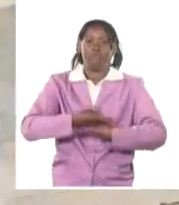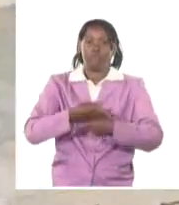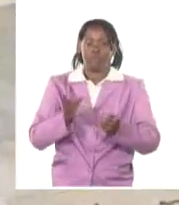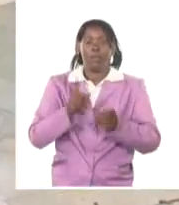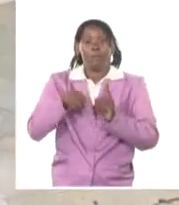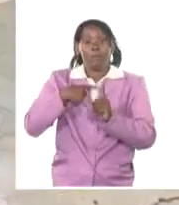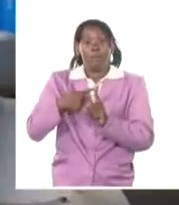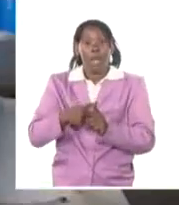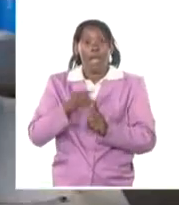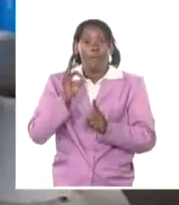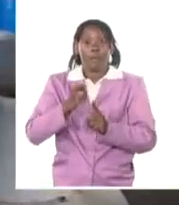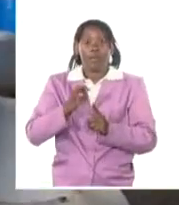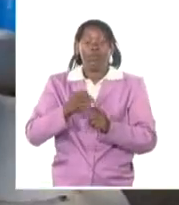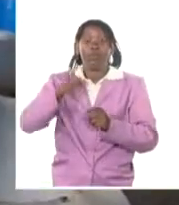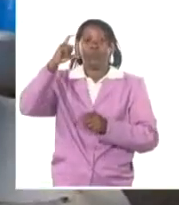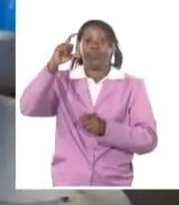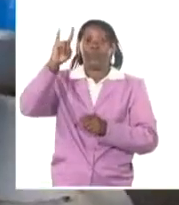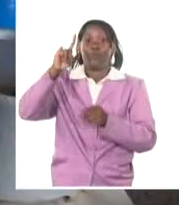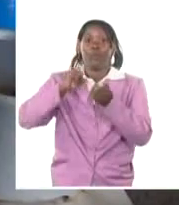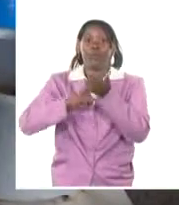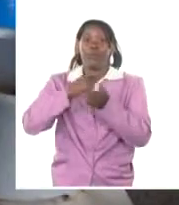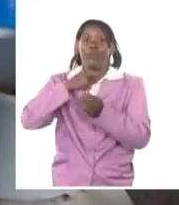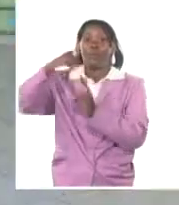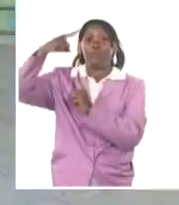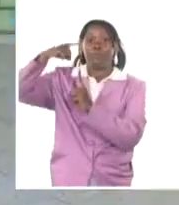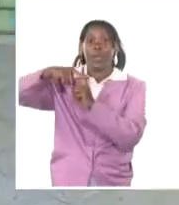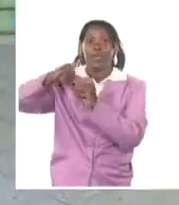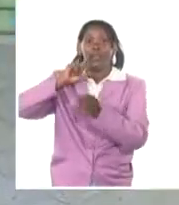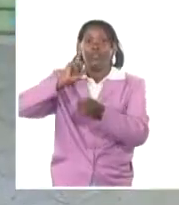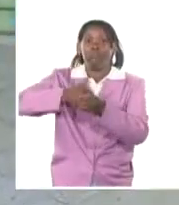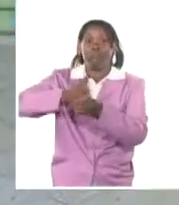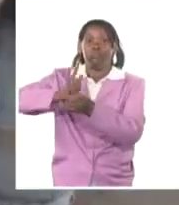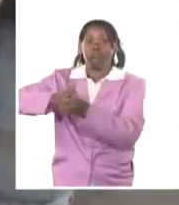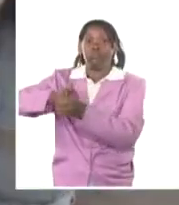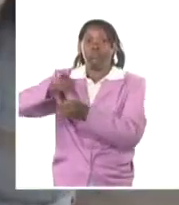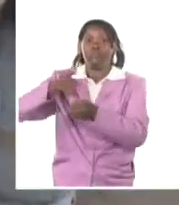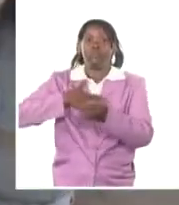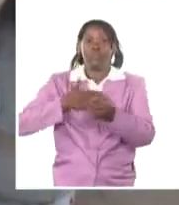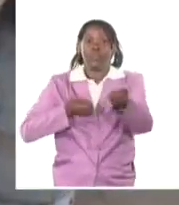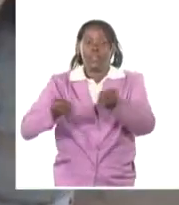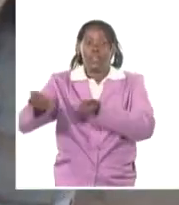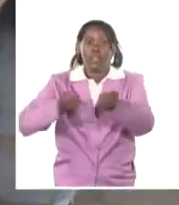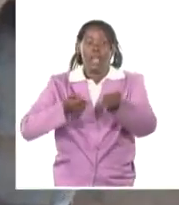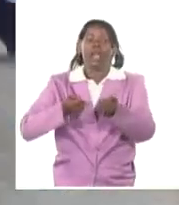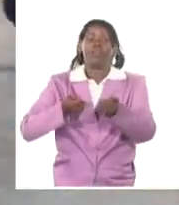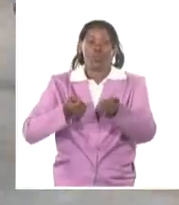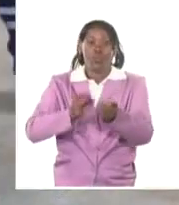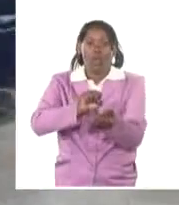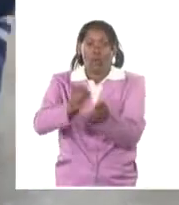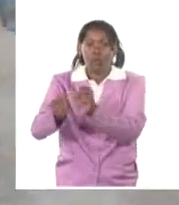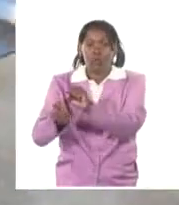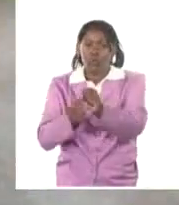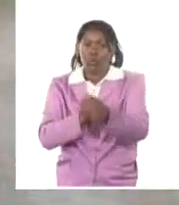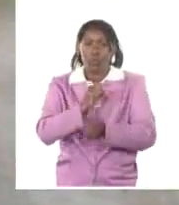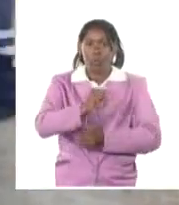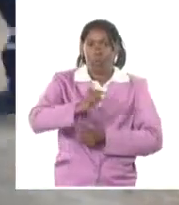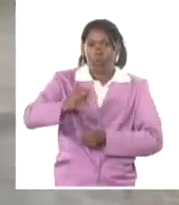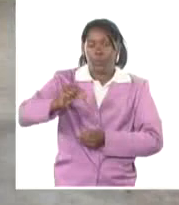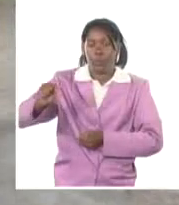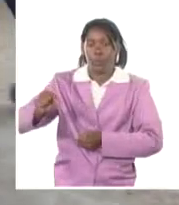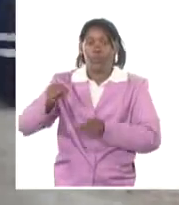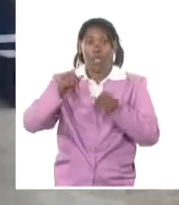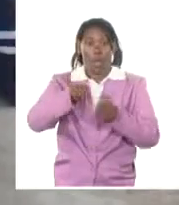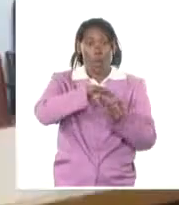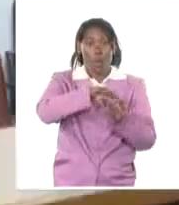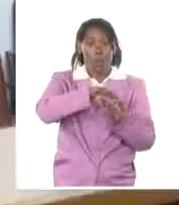población. Otro de los productos con baja disponibilidad de reservas es el combustible doméstico. En Gaslicuado hoy